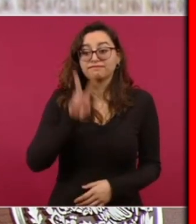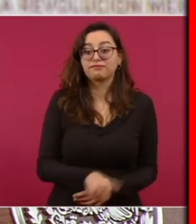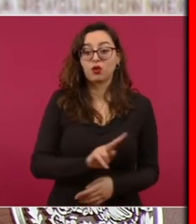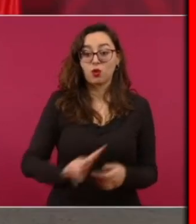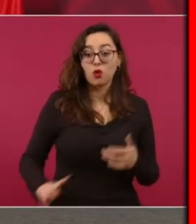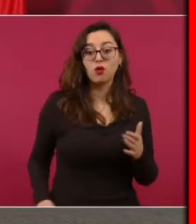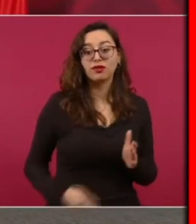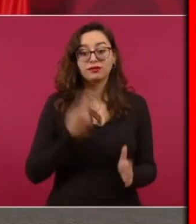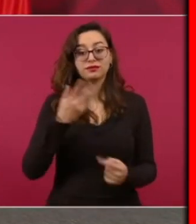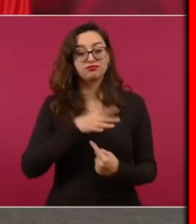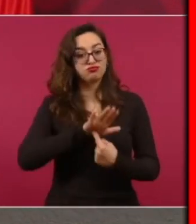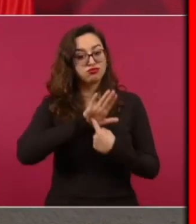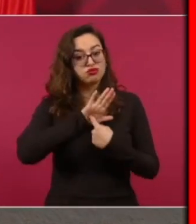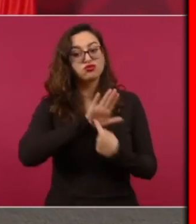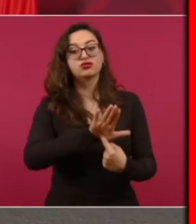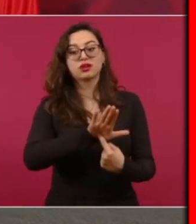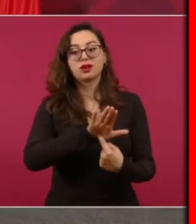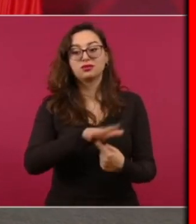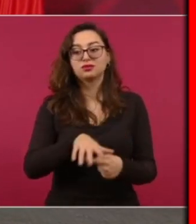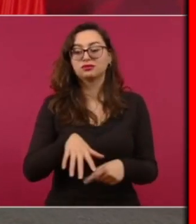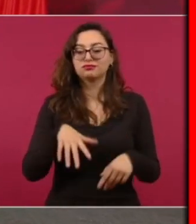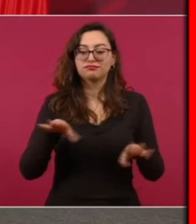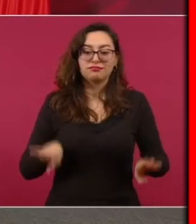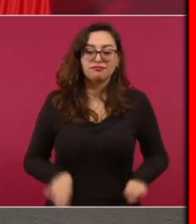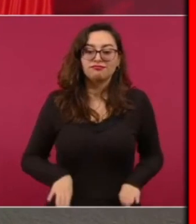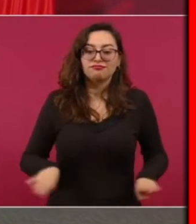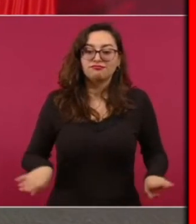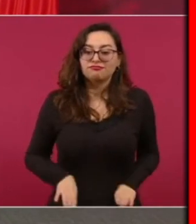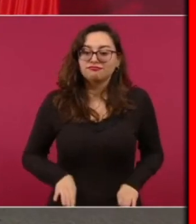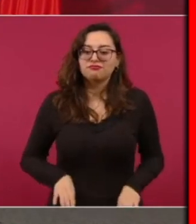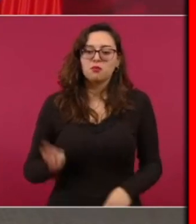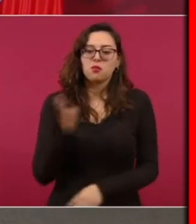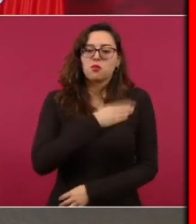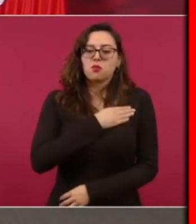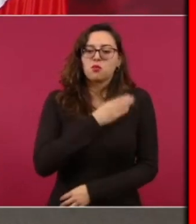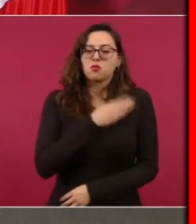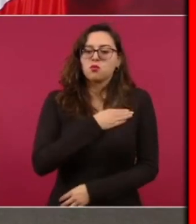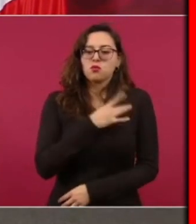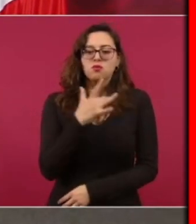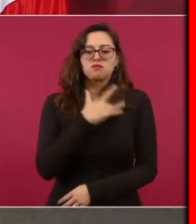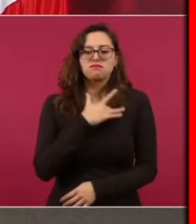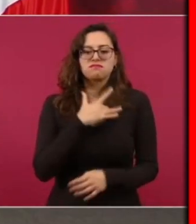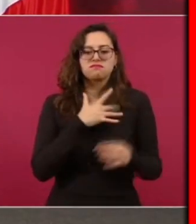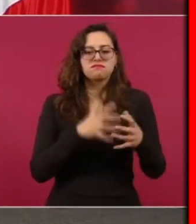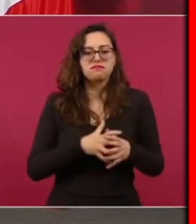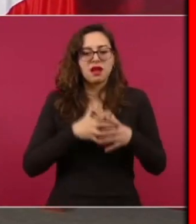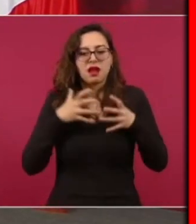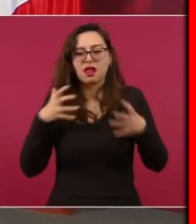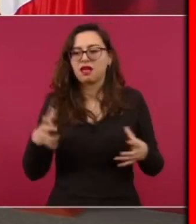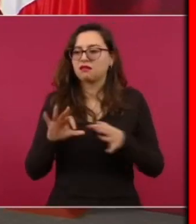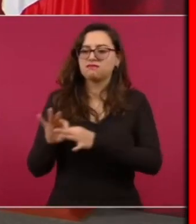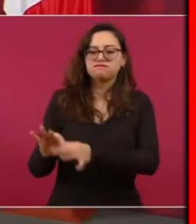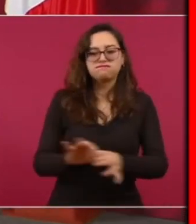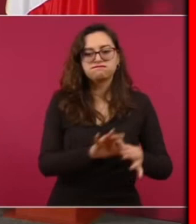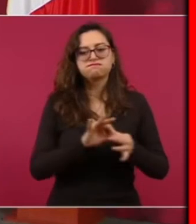la bondad, la generosidad, la solidaridad de nuestro